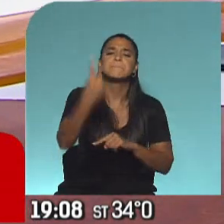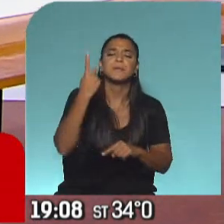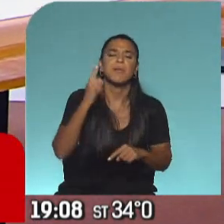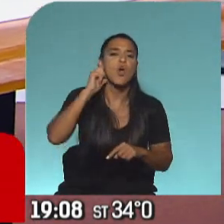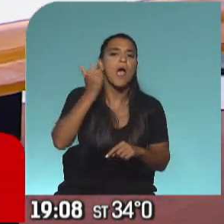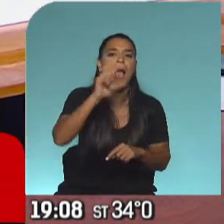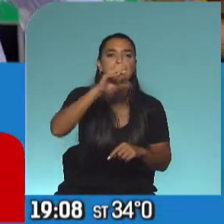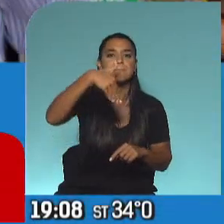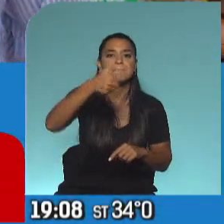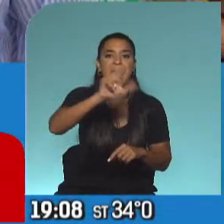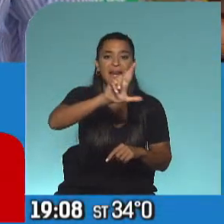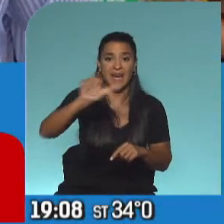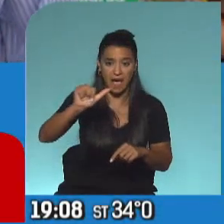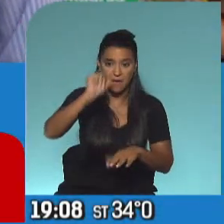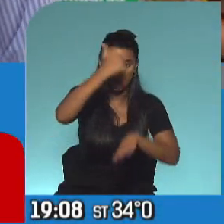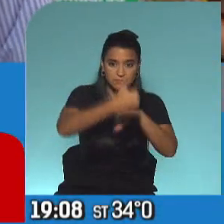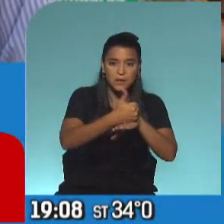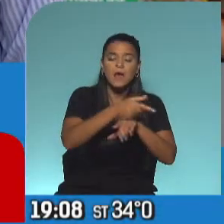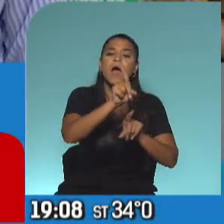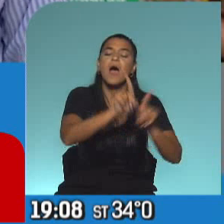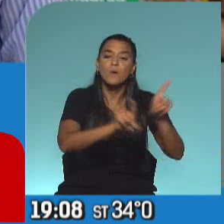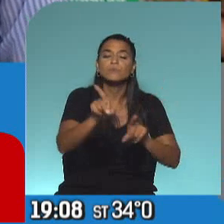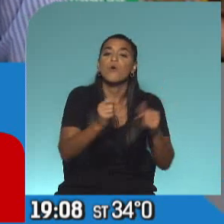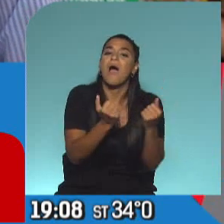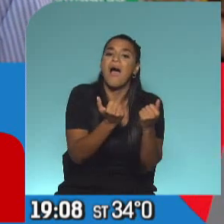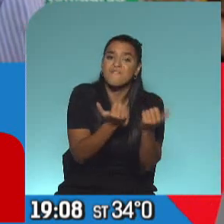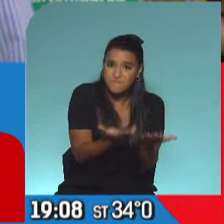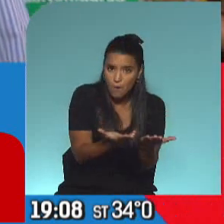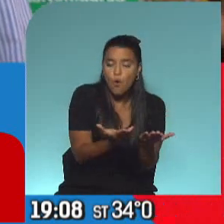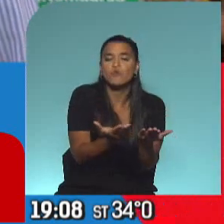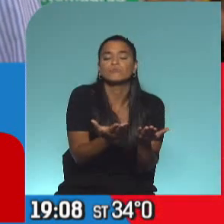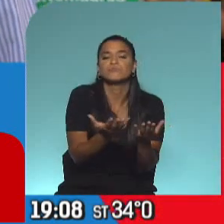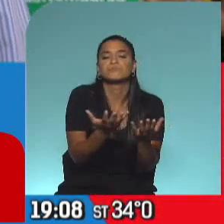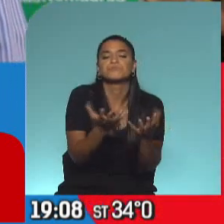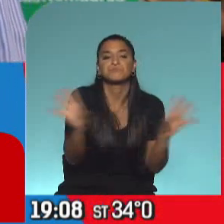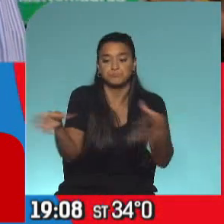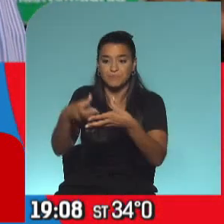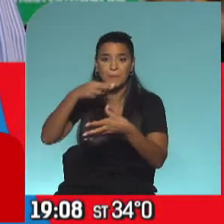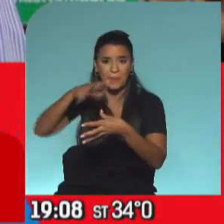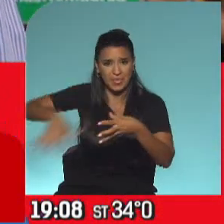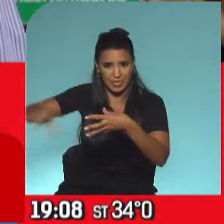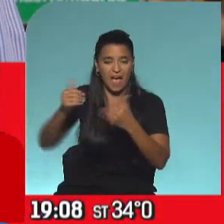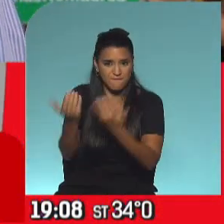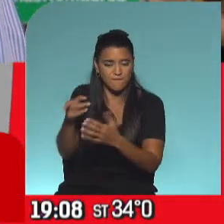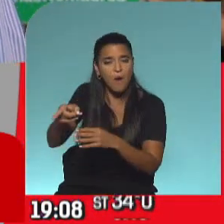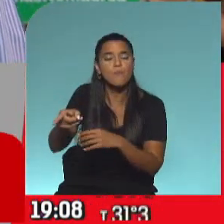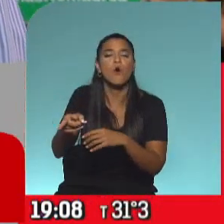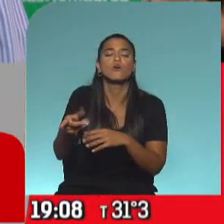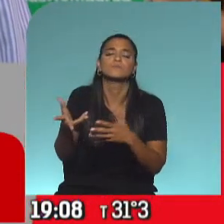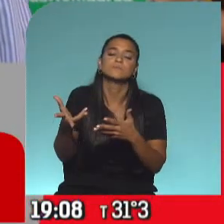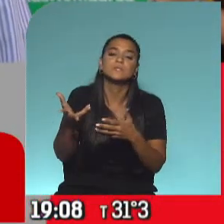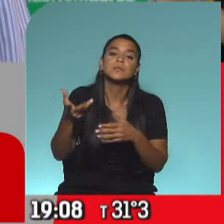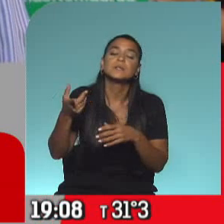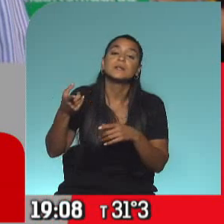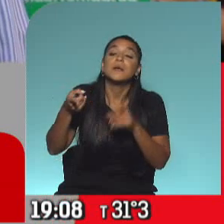Gamarra, allí donde están aquellos que se manifiestan a favor, y lo repetimos, más allá de ser redundantes, más allá del riesgo, de la redundancia,